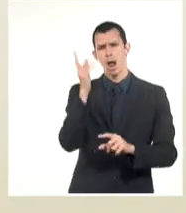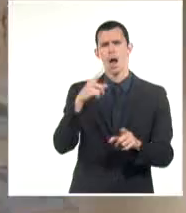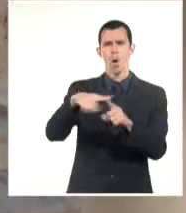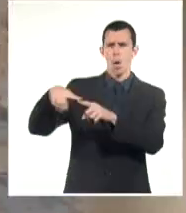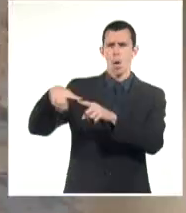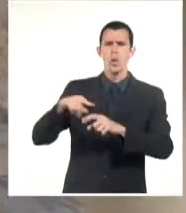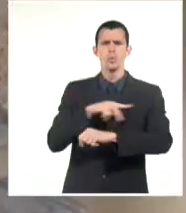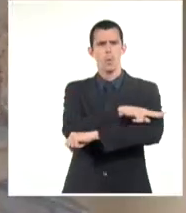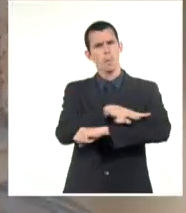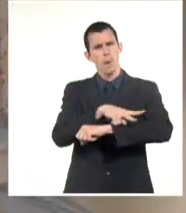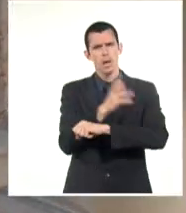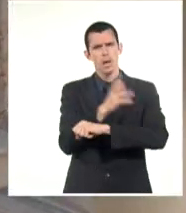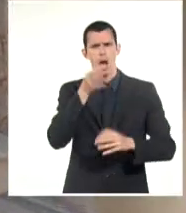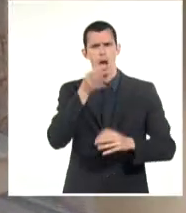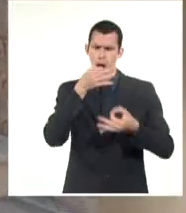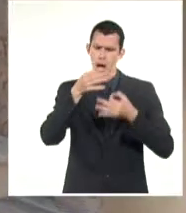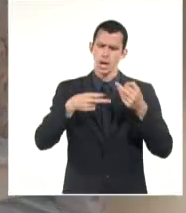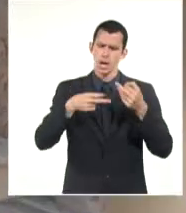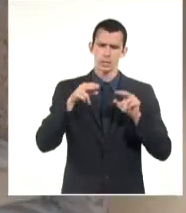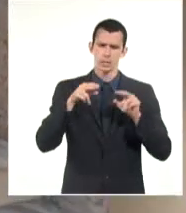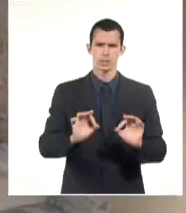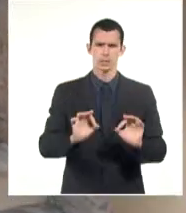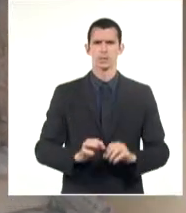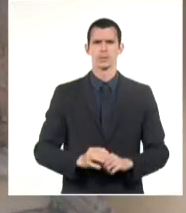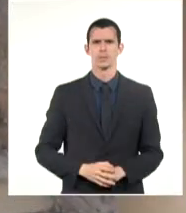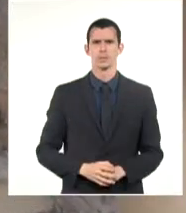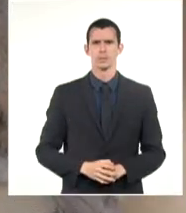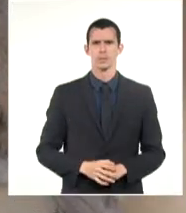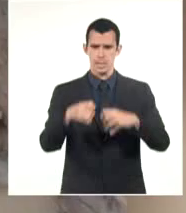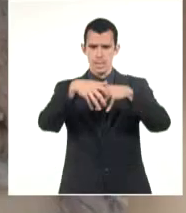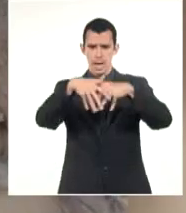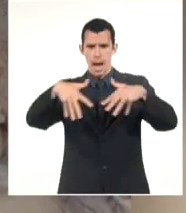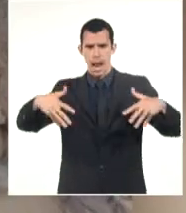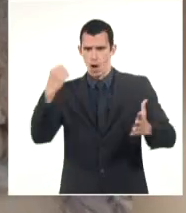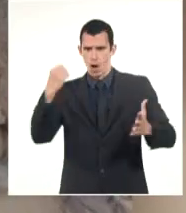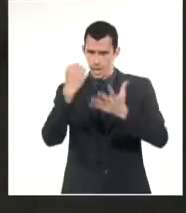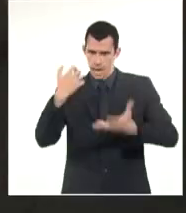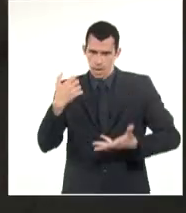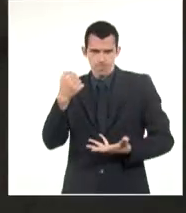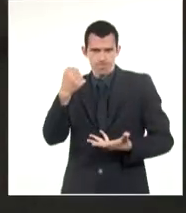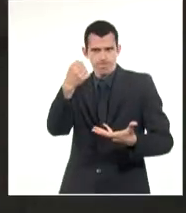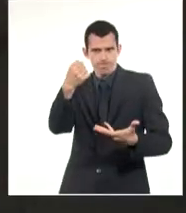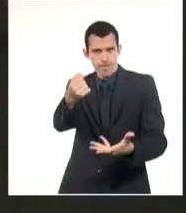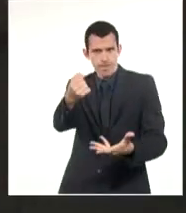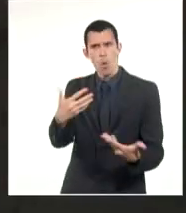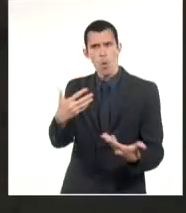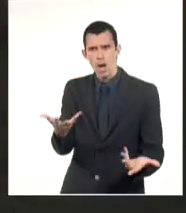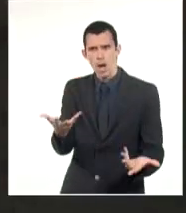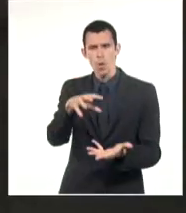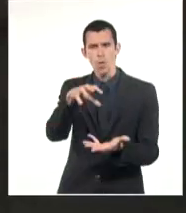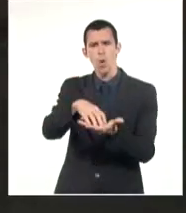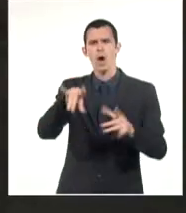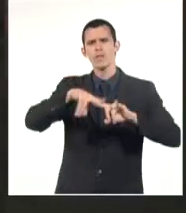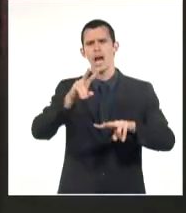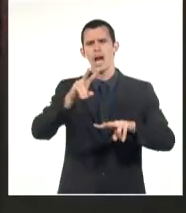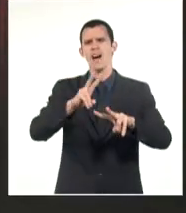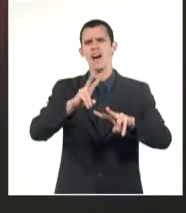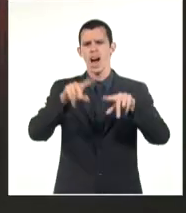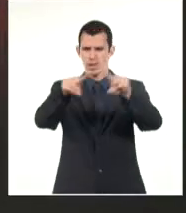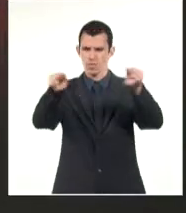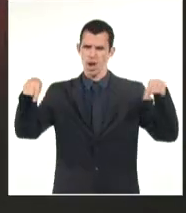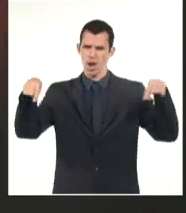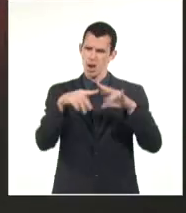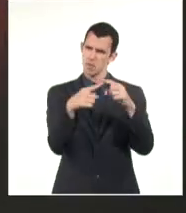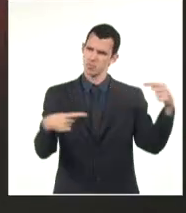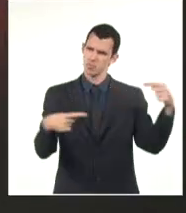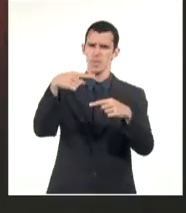de una decena de países. El acto solemne, donde se entregará el premio, tendrá lugar en el Aula Magna de la Universidad de La Habana el